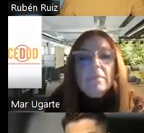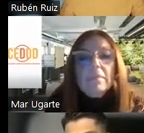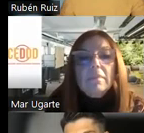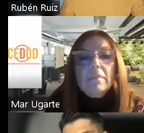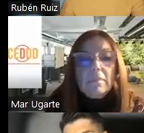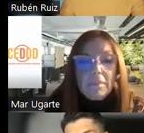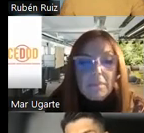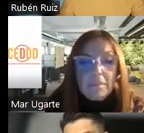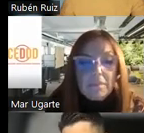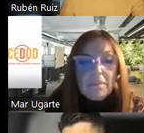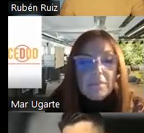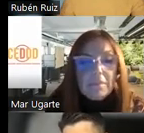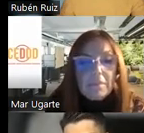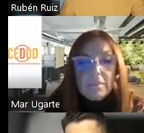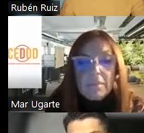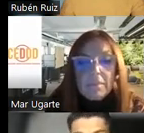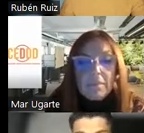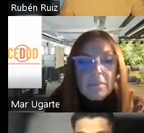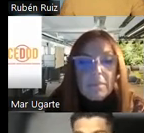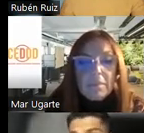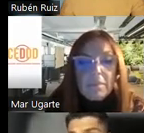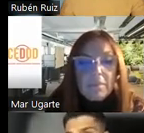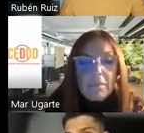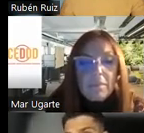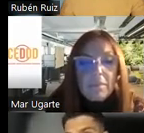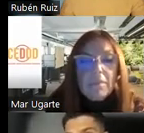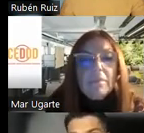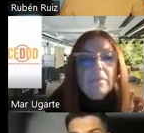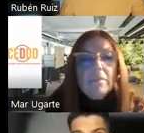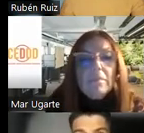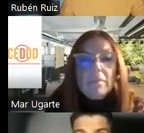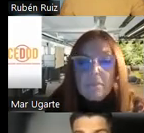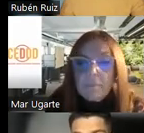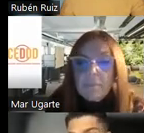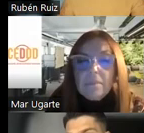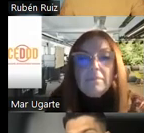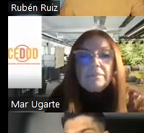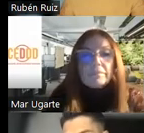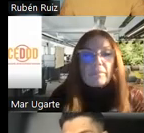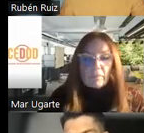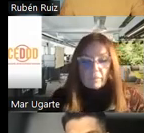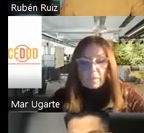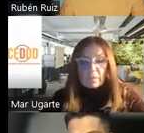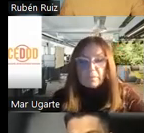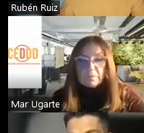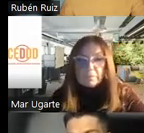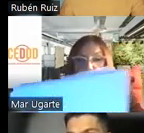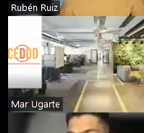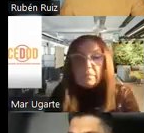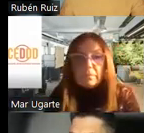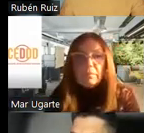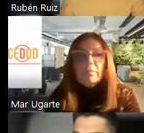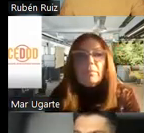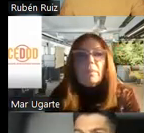vida en relación al trastorno del olfato. Y por esto también sería importante desde la Asociación Española que estableciera, por opinión personal, por